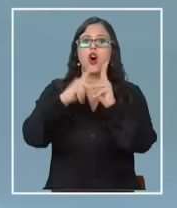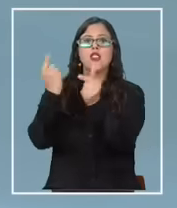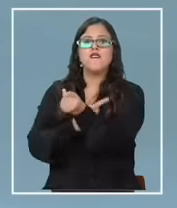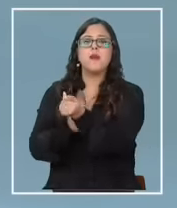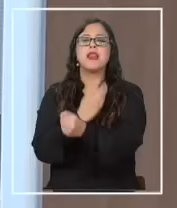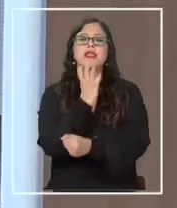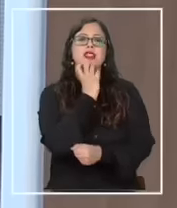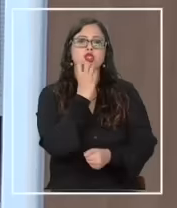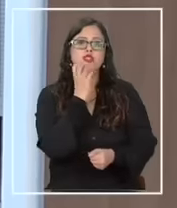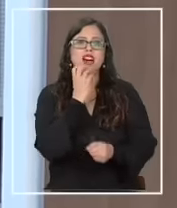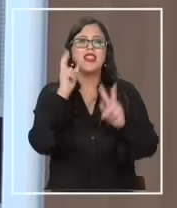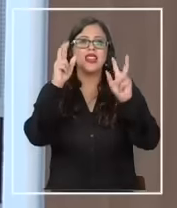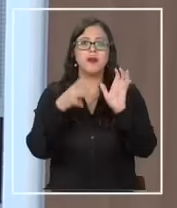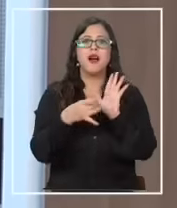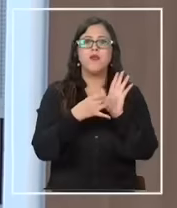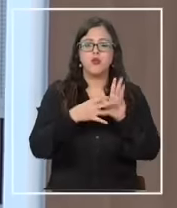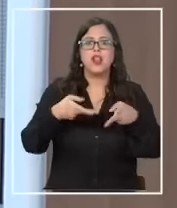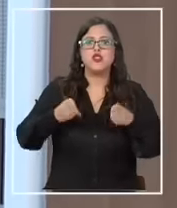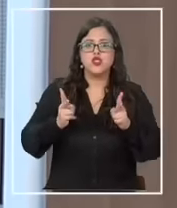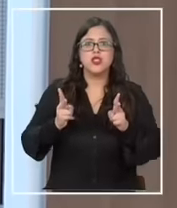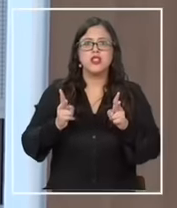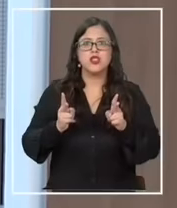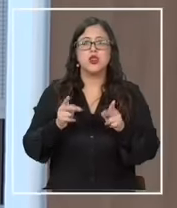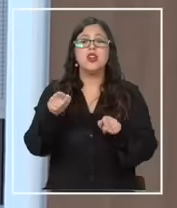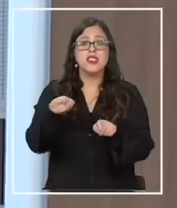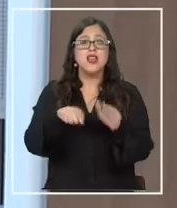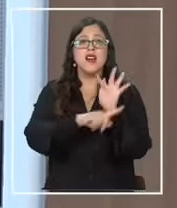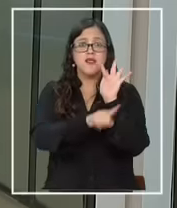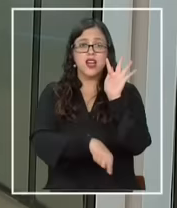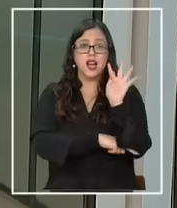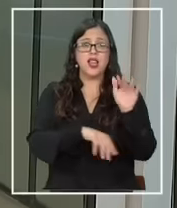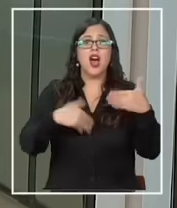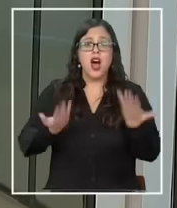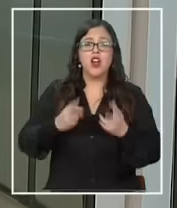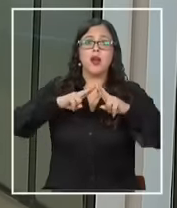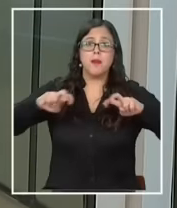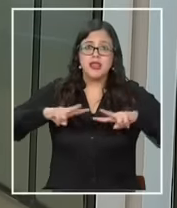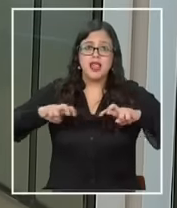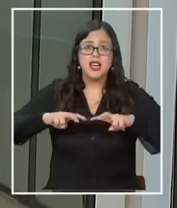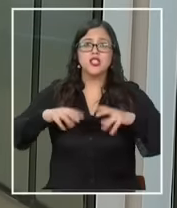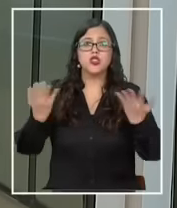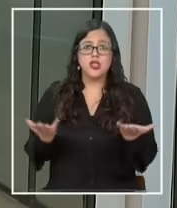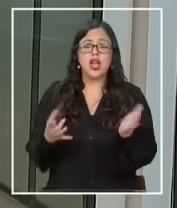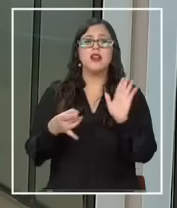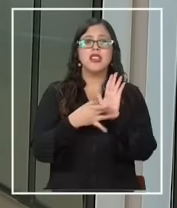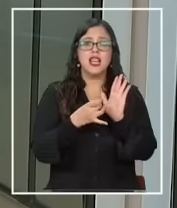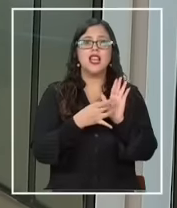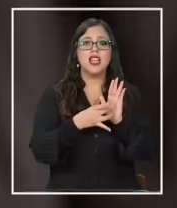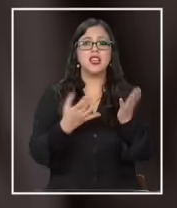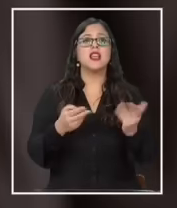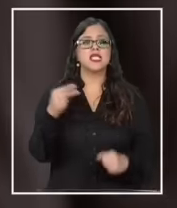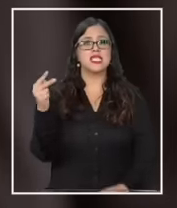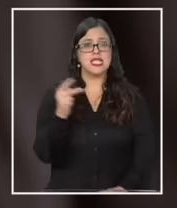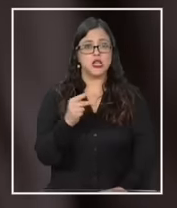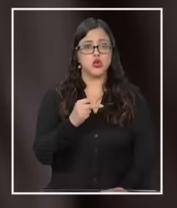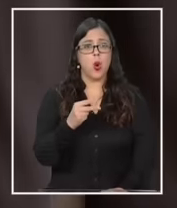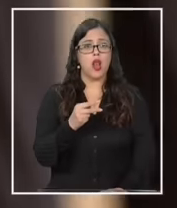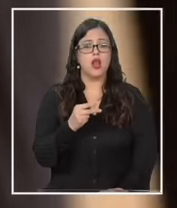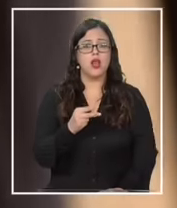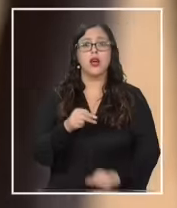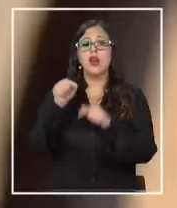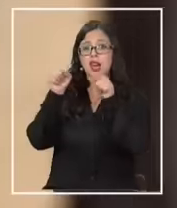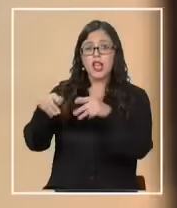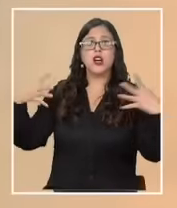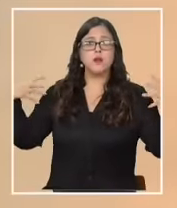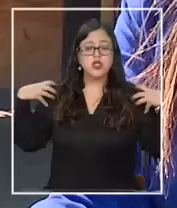de Antofagasta por vulneración de derechos el ministerio público en tanto investiga la existencia de un delito de carácter sexual esa